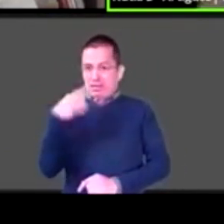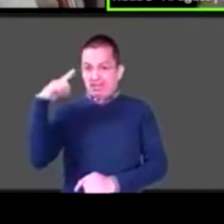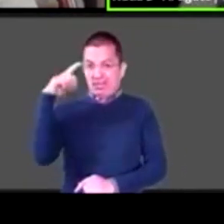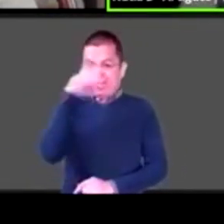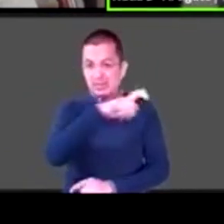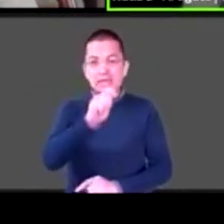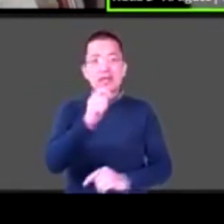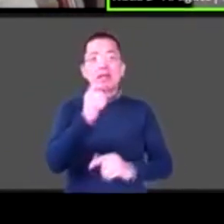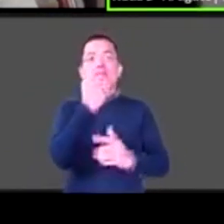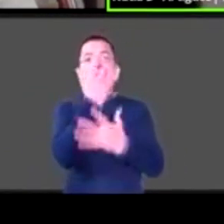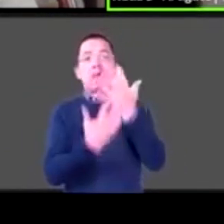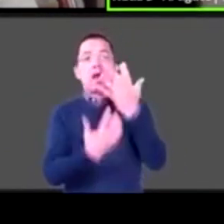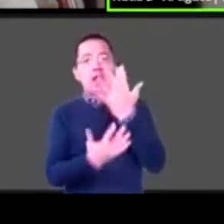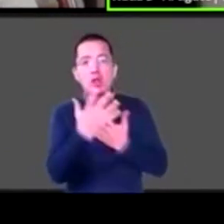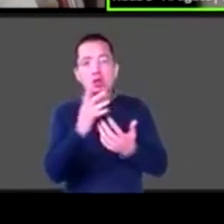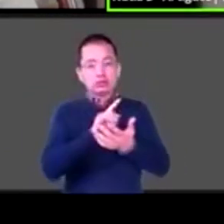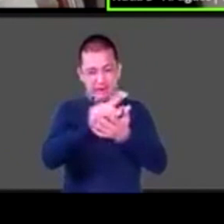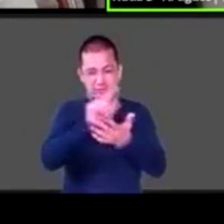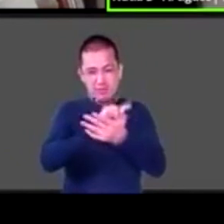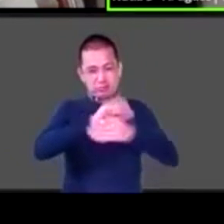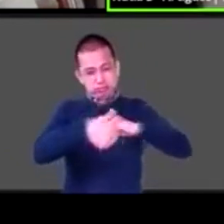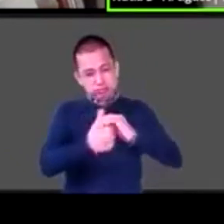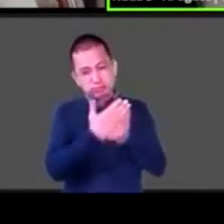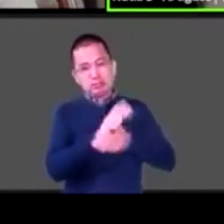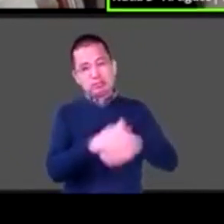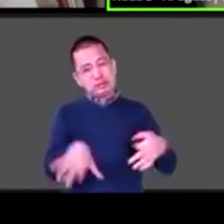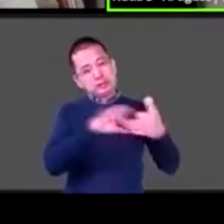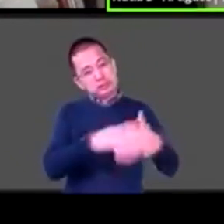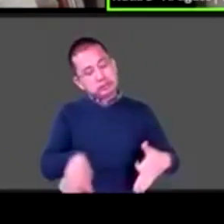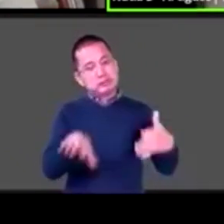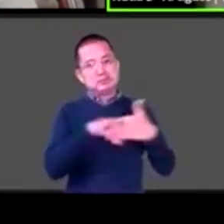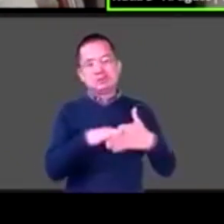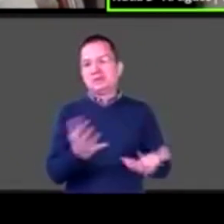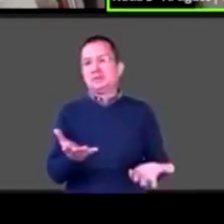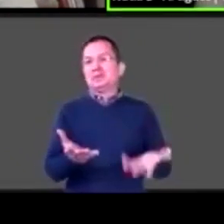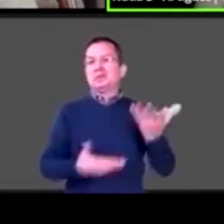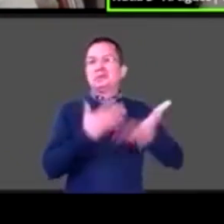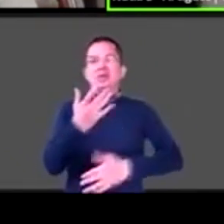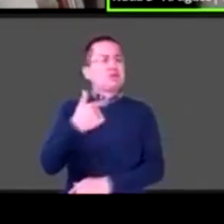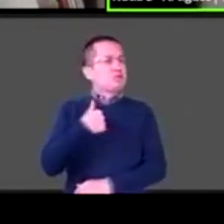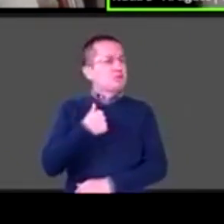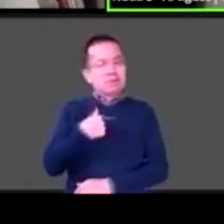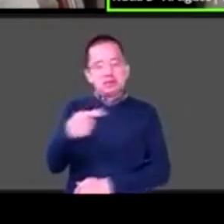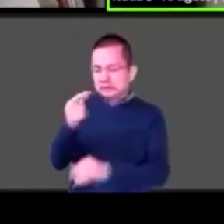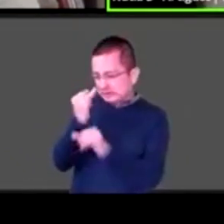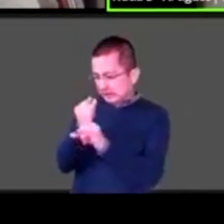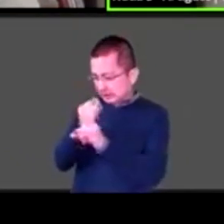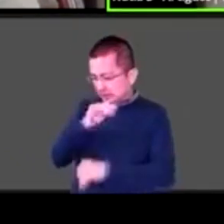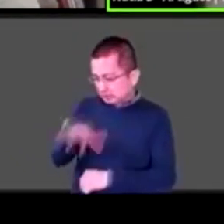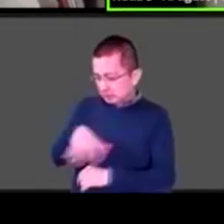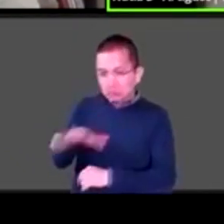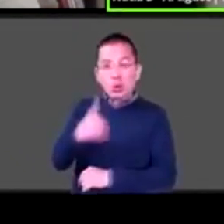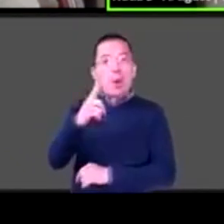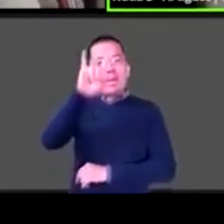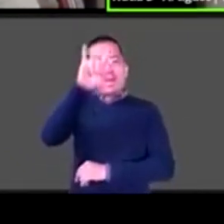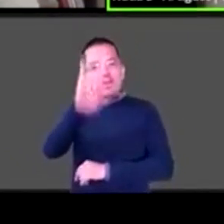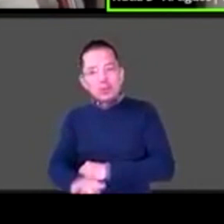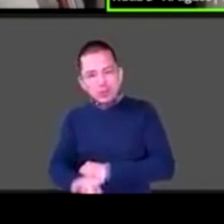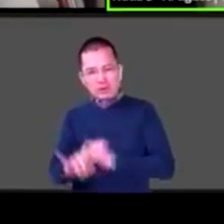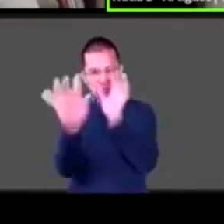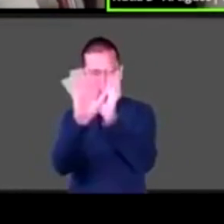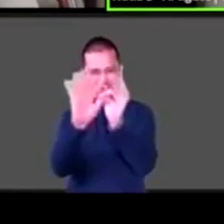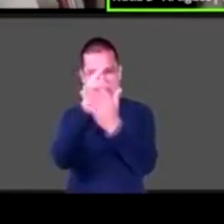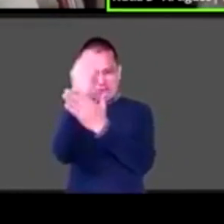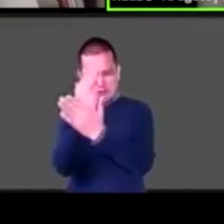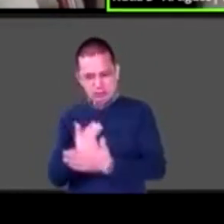los pasos clarísimos. Ya sabes que primero te tienes que fregar las manos, bueno, mojártelas. Luego tallártelas